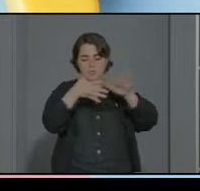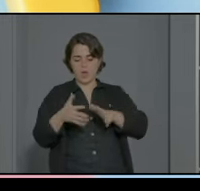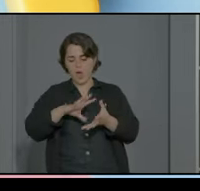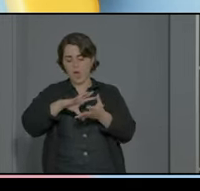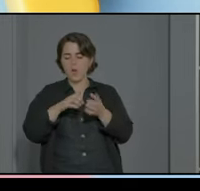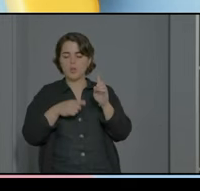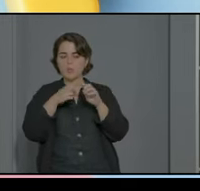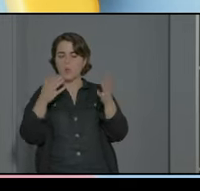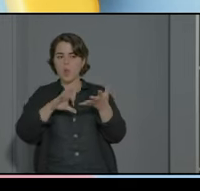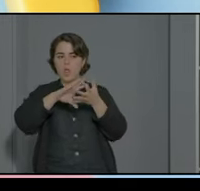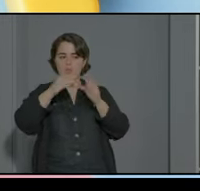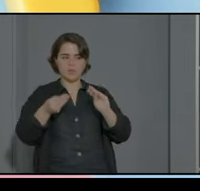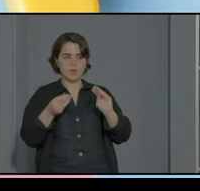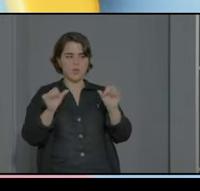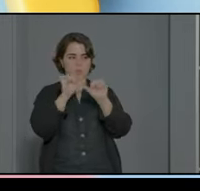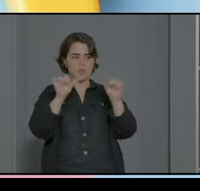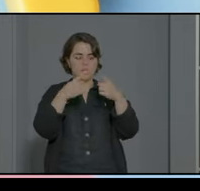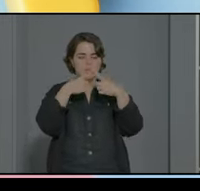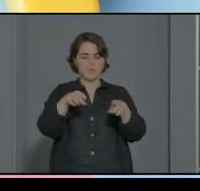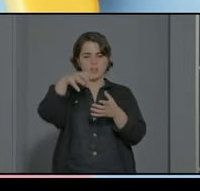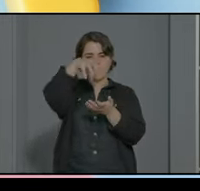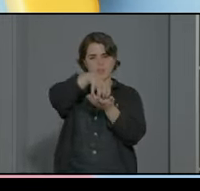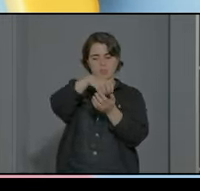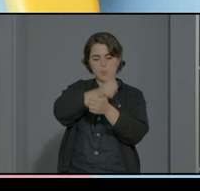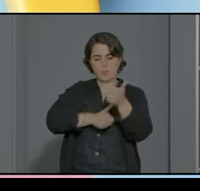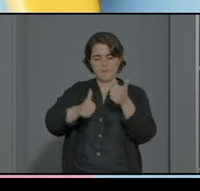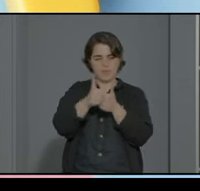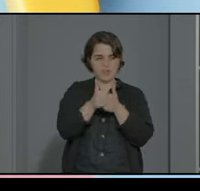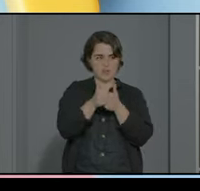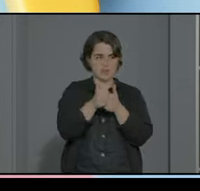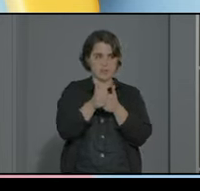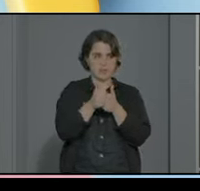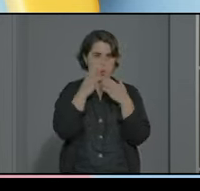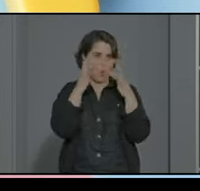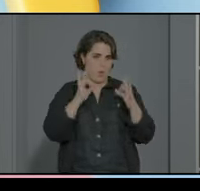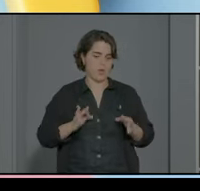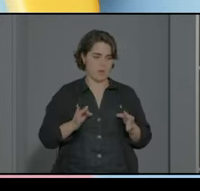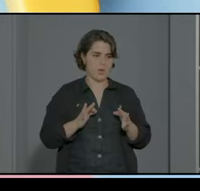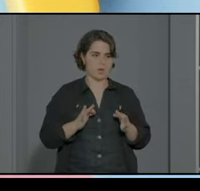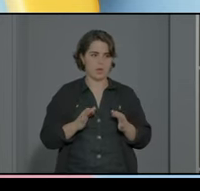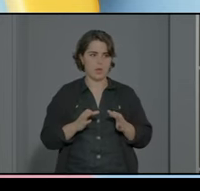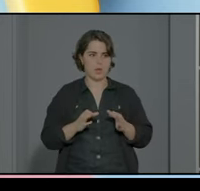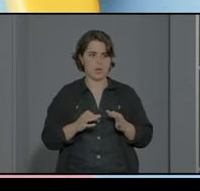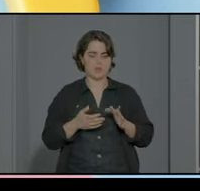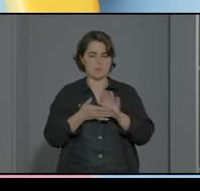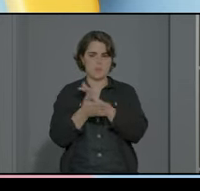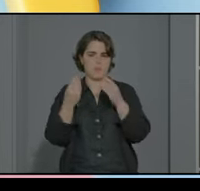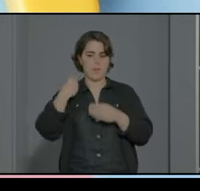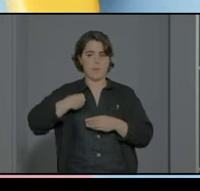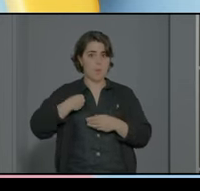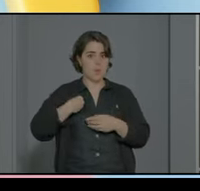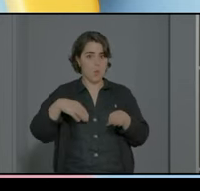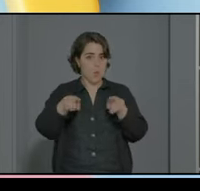un modelo diferente en un centro preferente que obviamente como vamos a ver ahora no es exactamente lo mismo